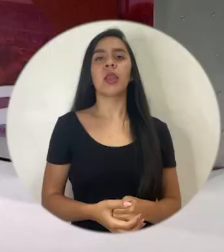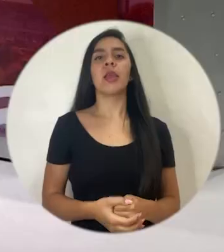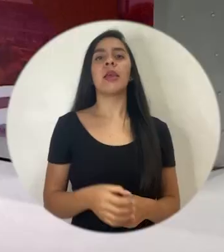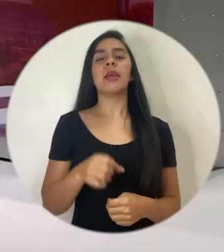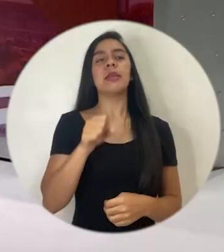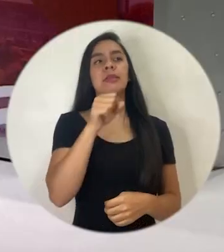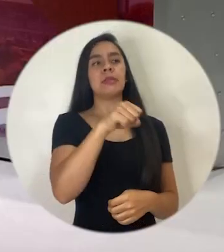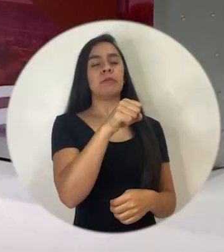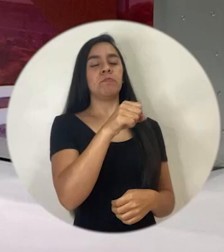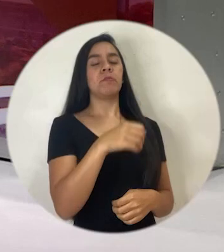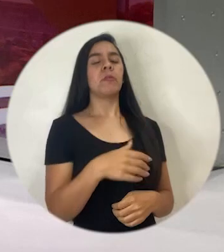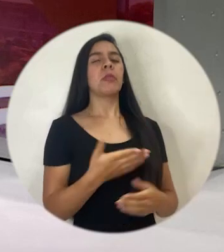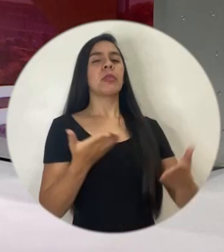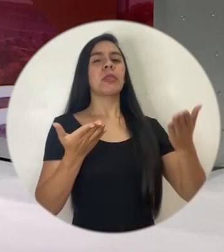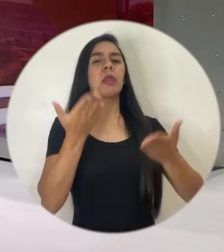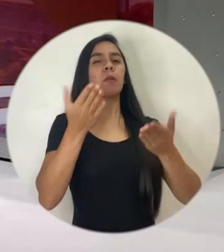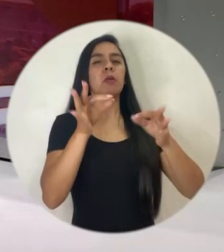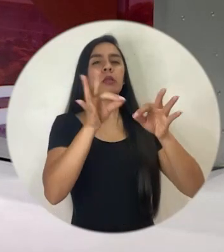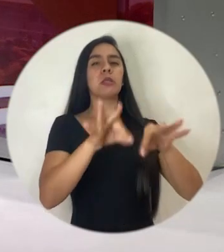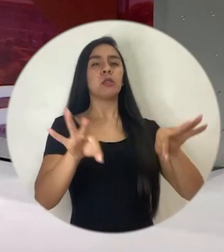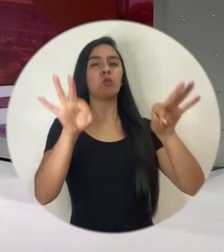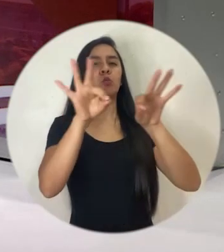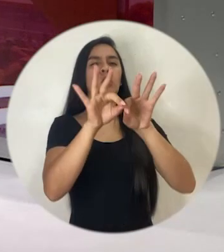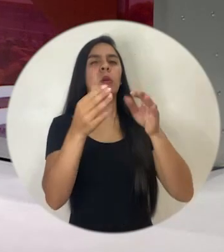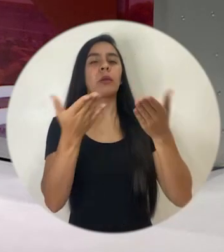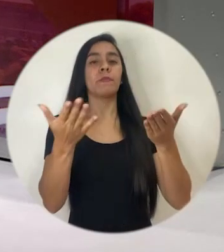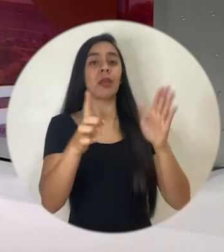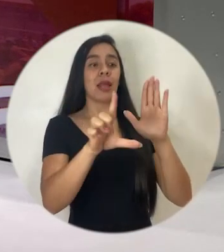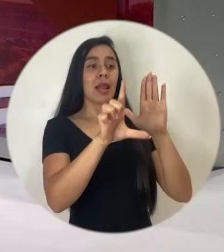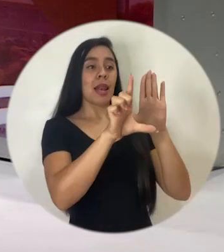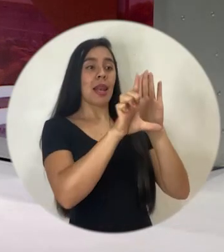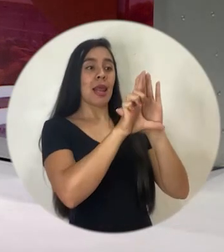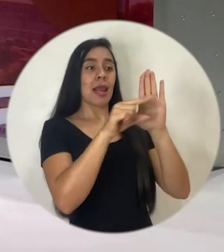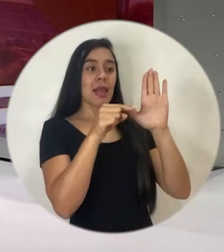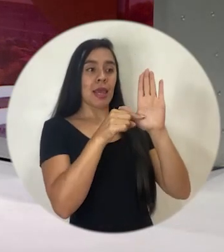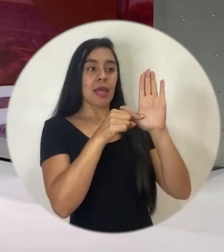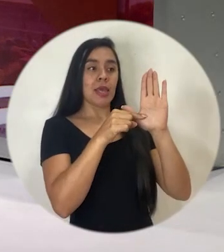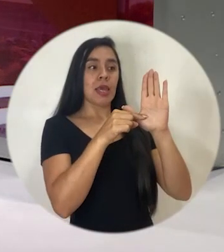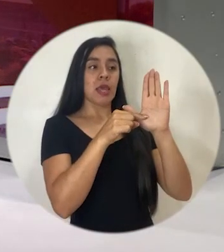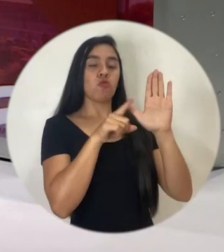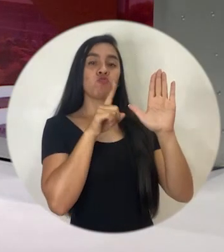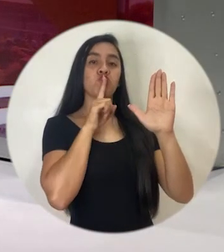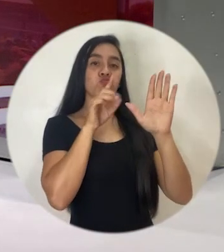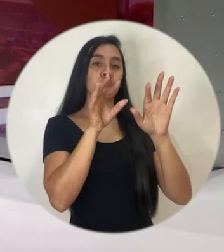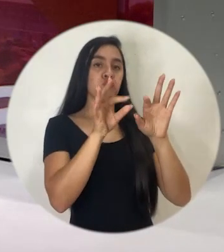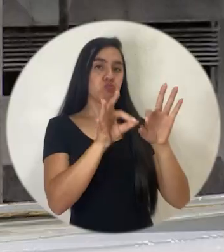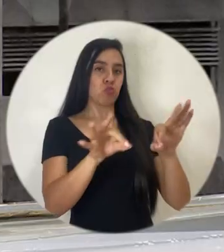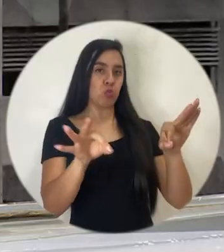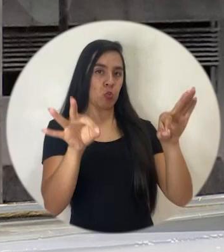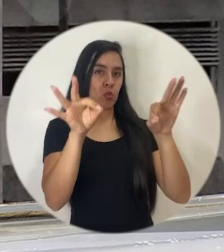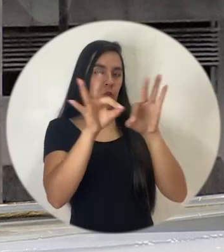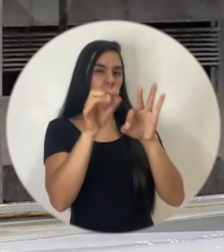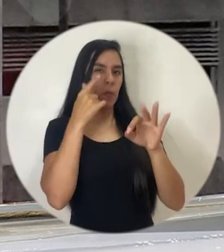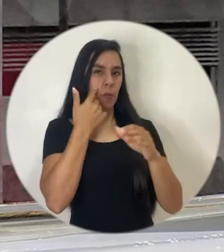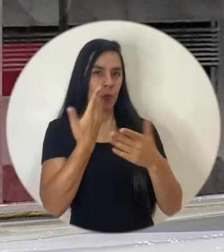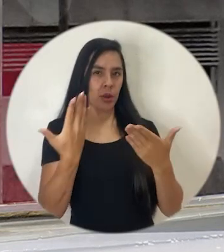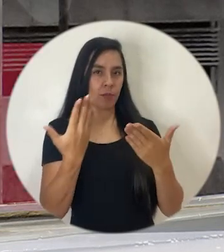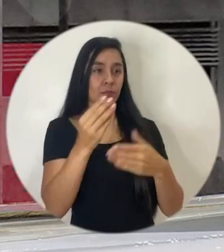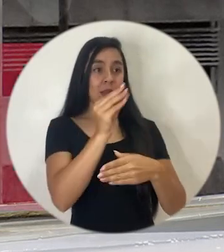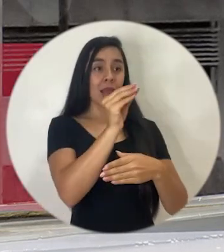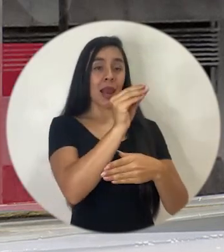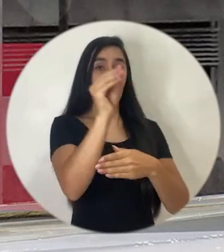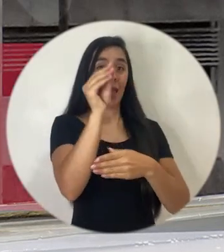Bueno, tal vez es importante destacar que la ley hace un aporte muy importante a